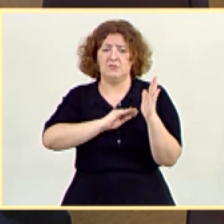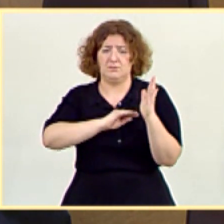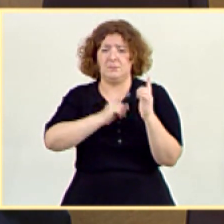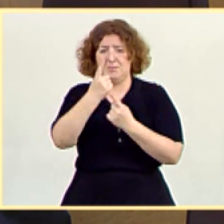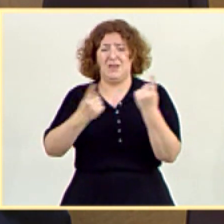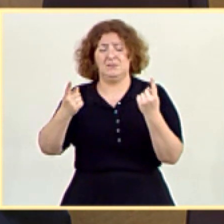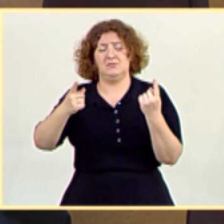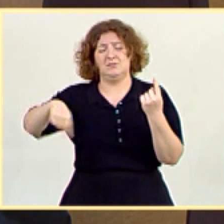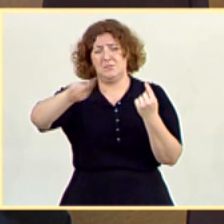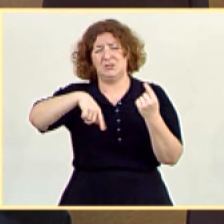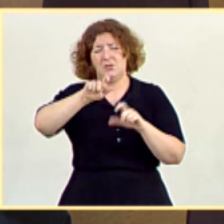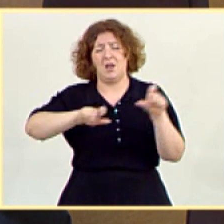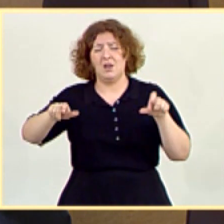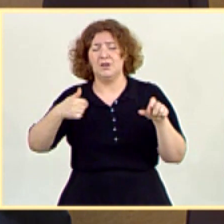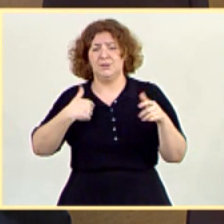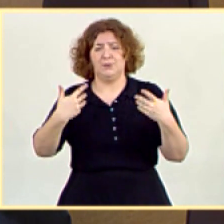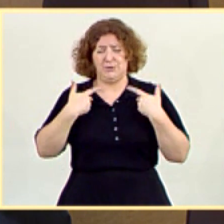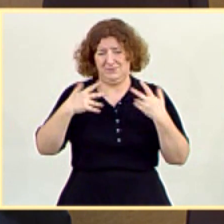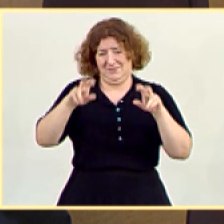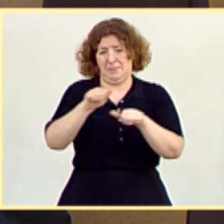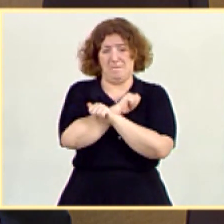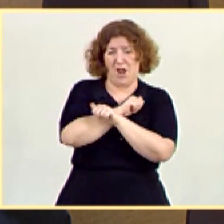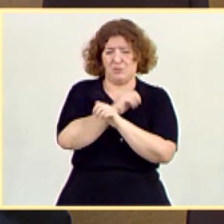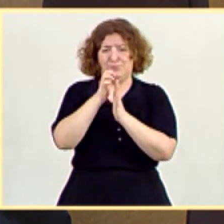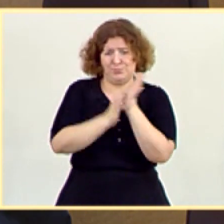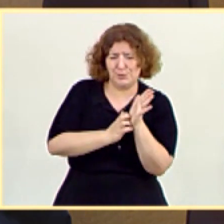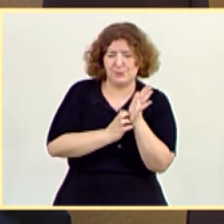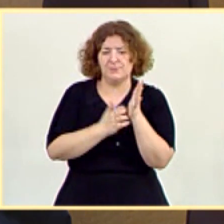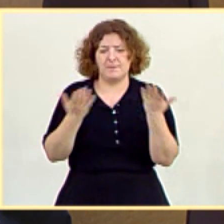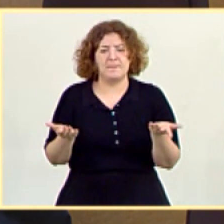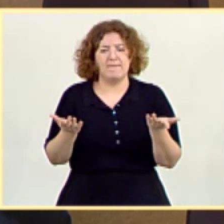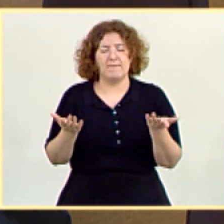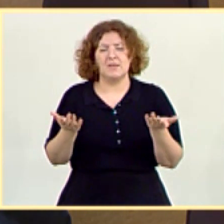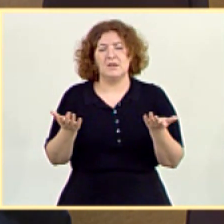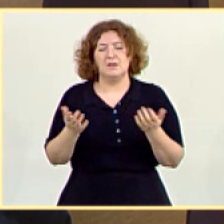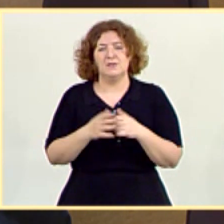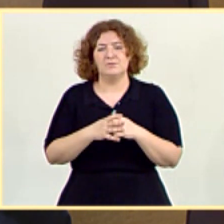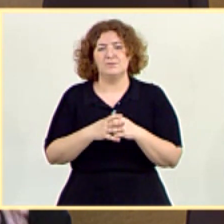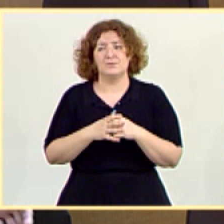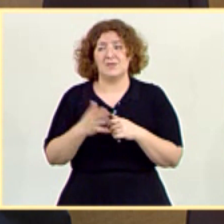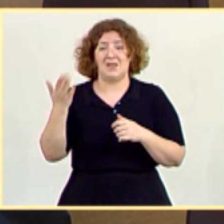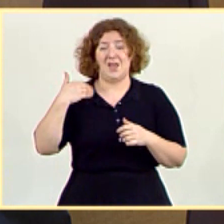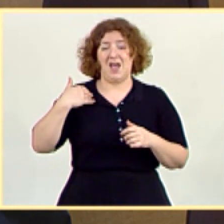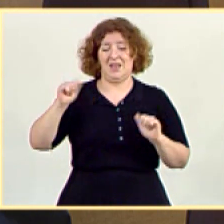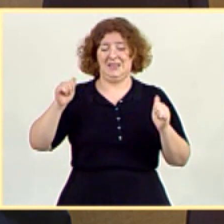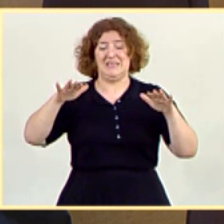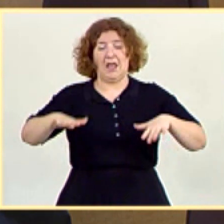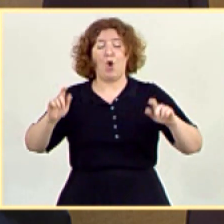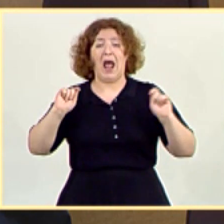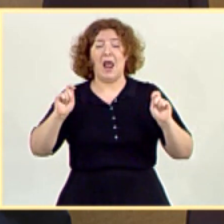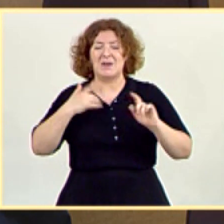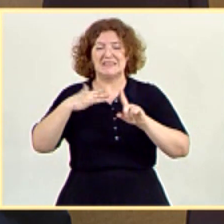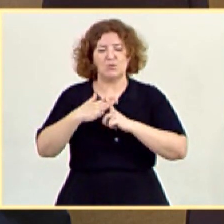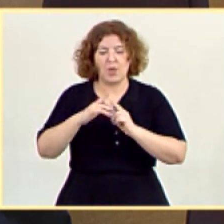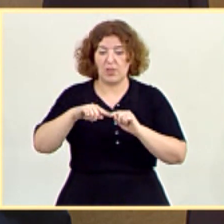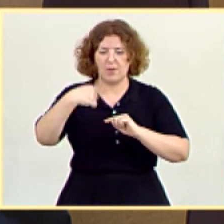las personas que están en esta situación. Por lo tanto, tenemos muchas personas que entraron con una situación en el estado de alarma y saldrán